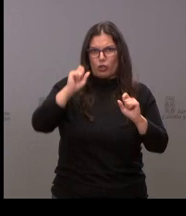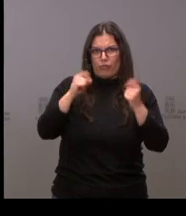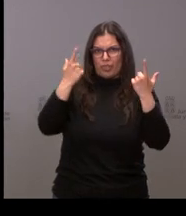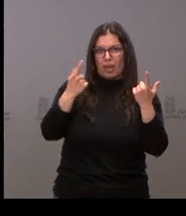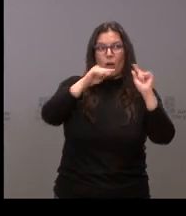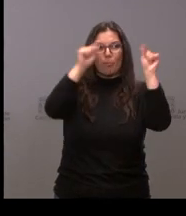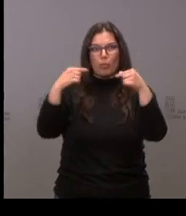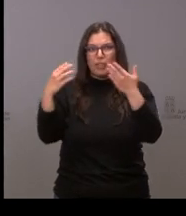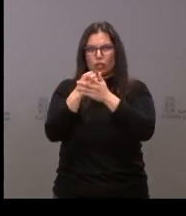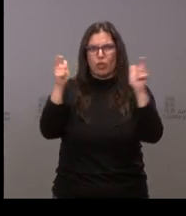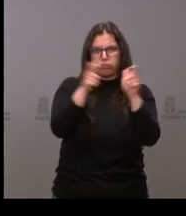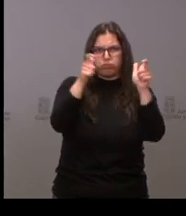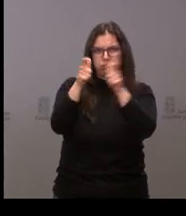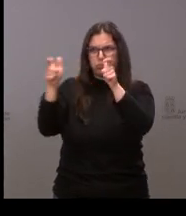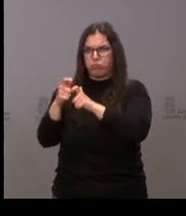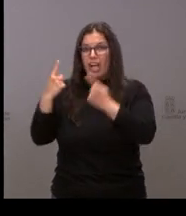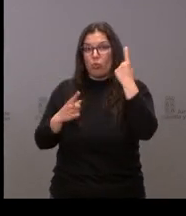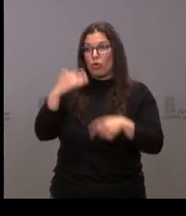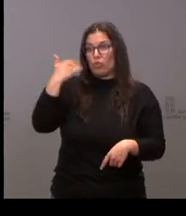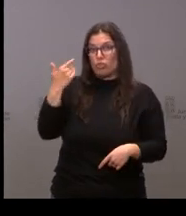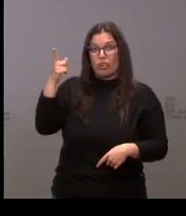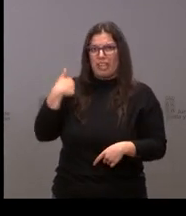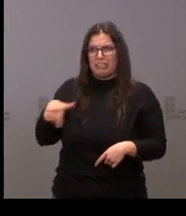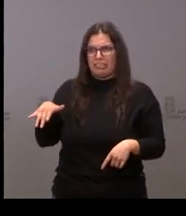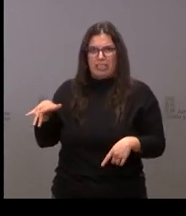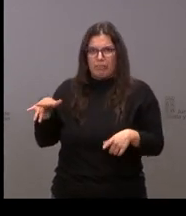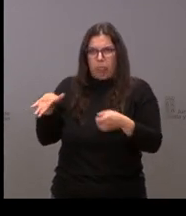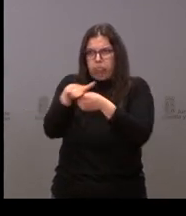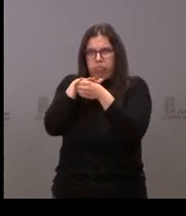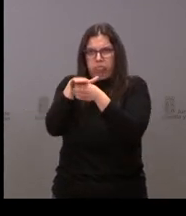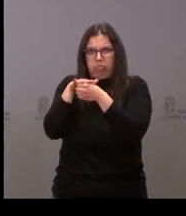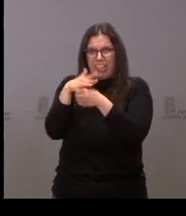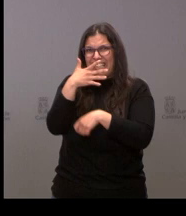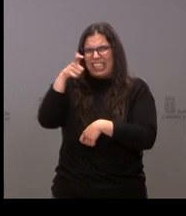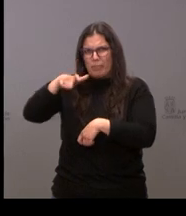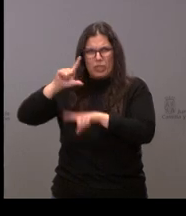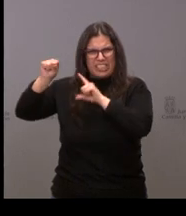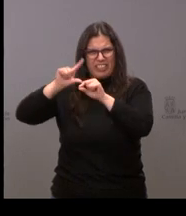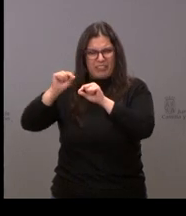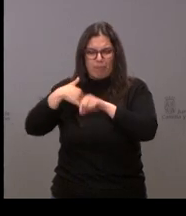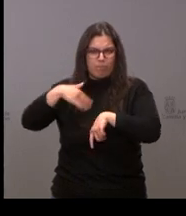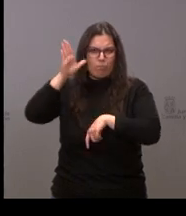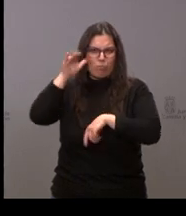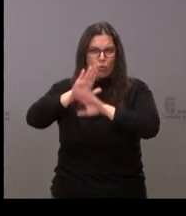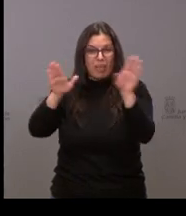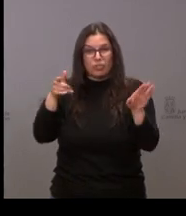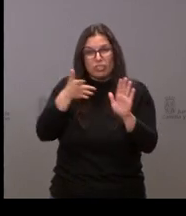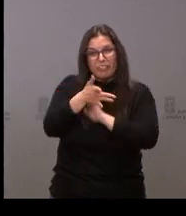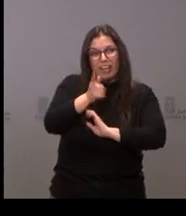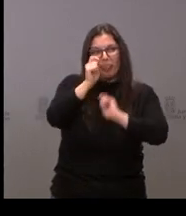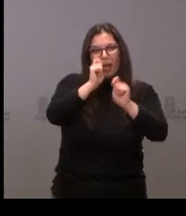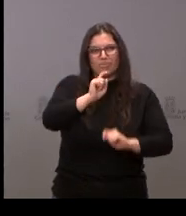población algunas como Soria que están ya en los huesos pierden 500 habitantes que es una barbaridad yo no sé eso casi moralmente cómo